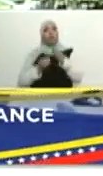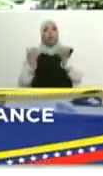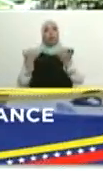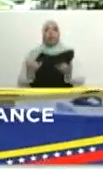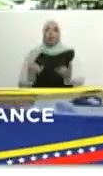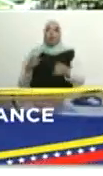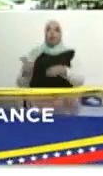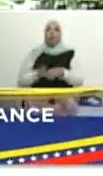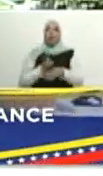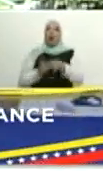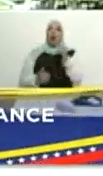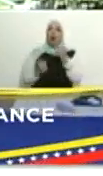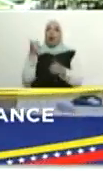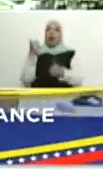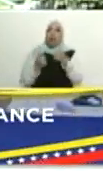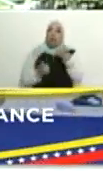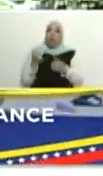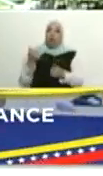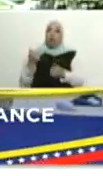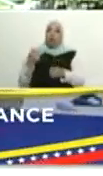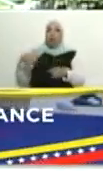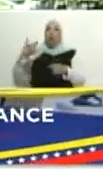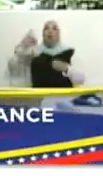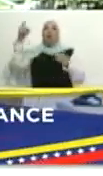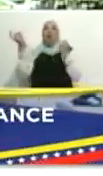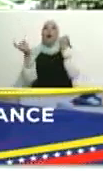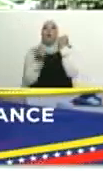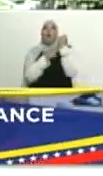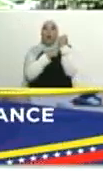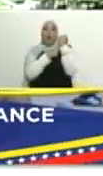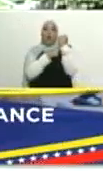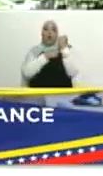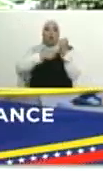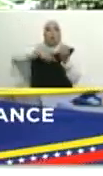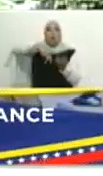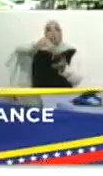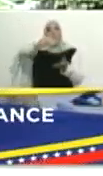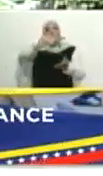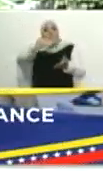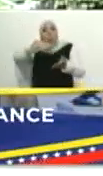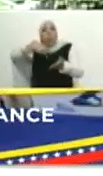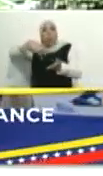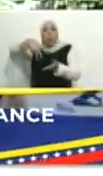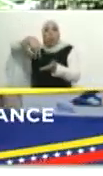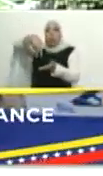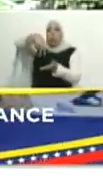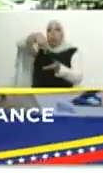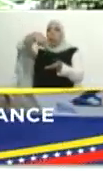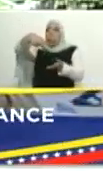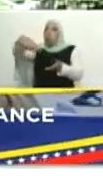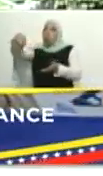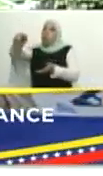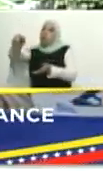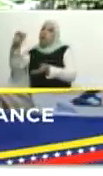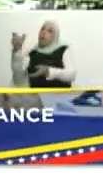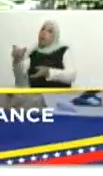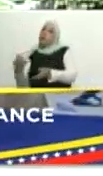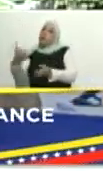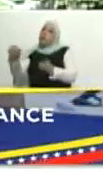utilizan candidatos como el fantasma para que el fantasma reproduzca otra vez los anuncios de guerra económica.